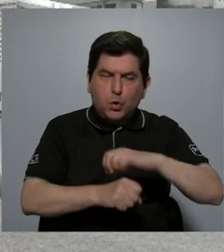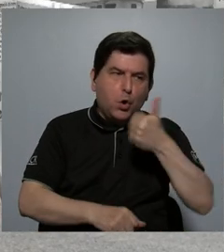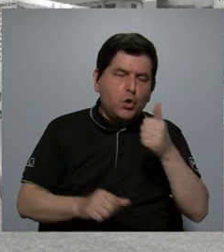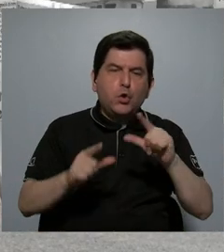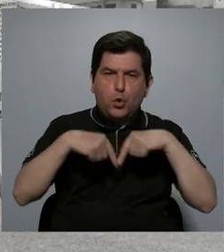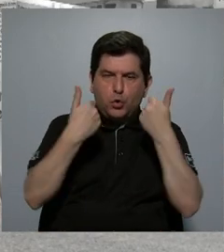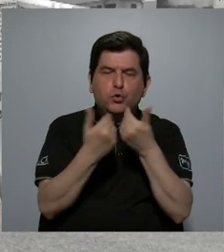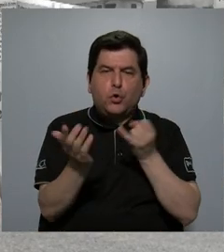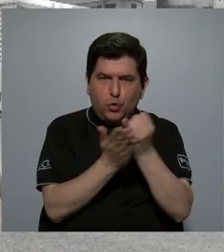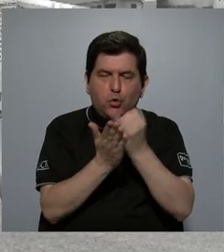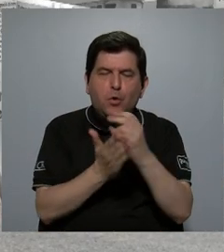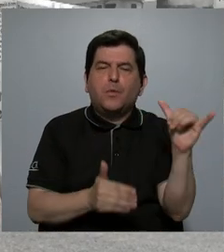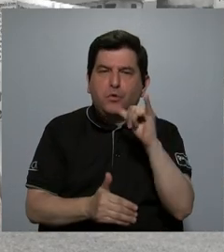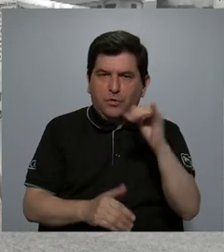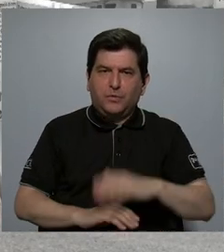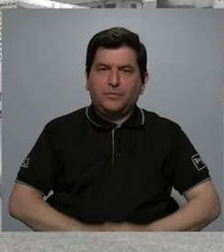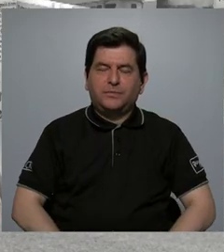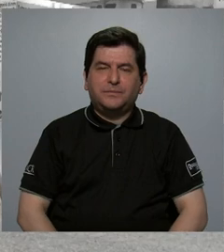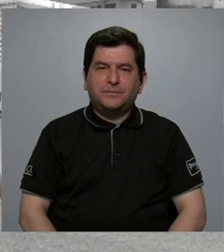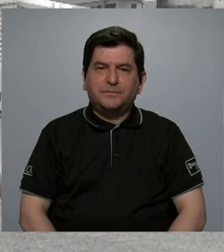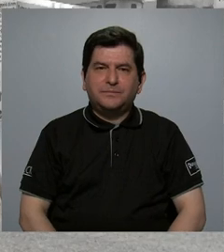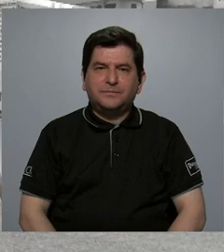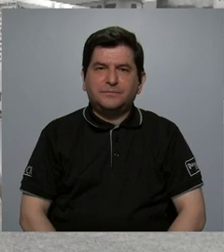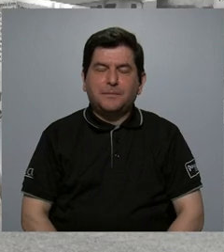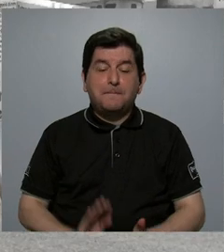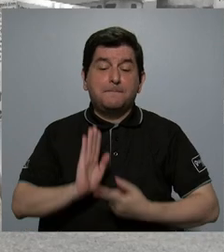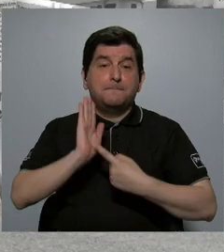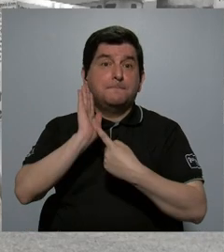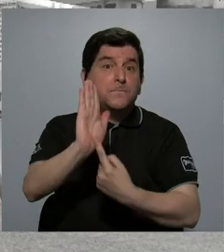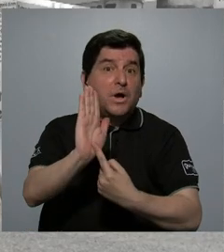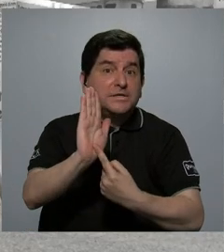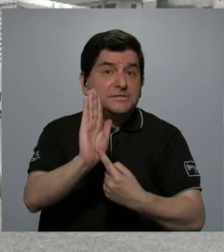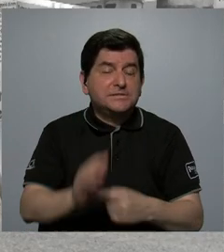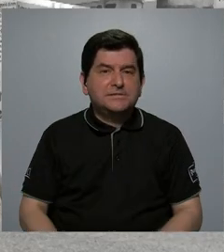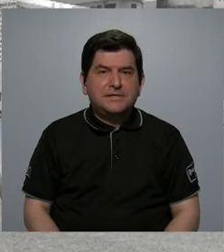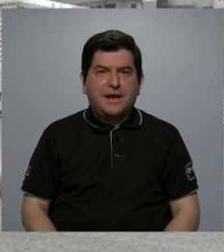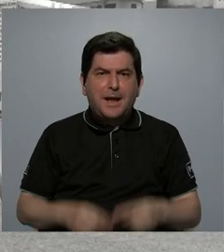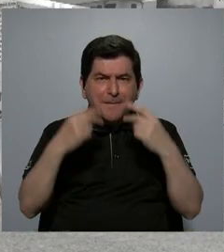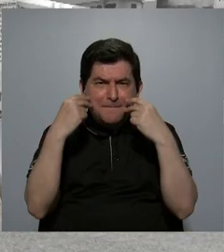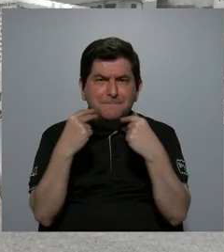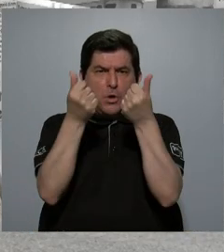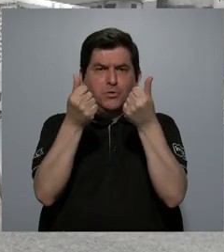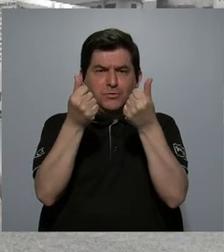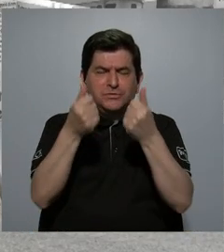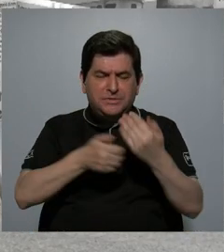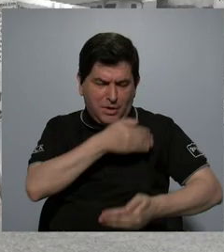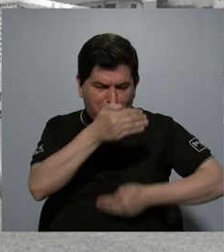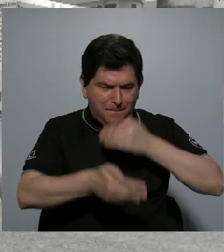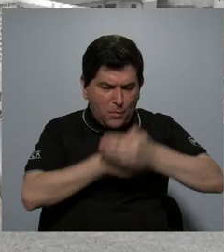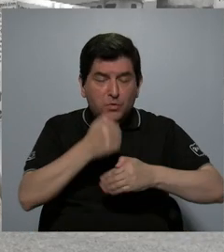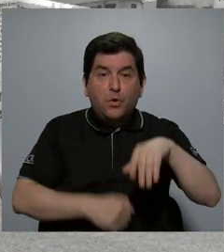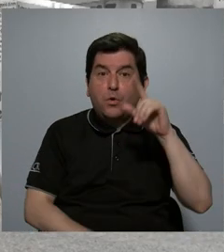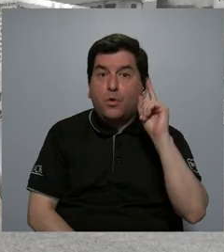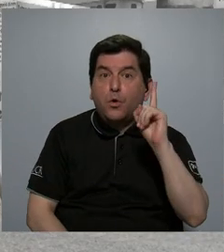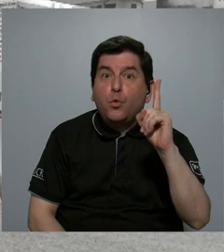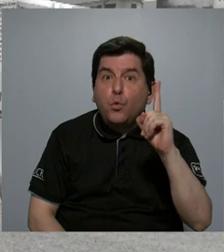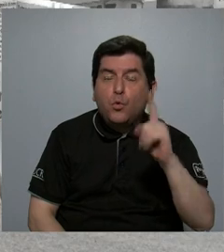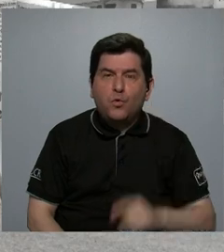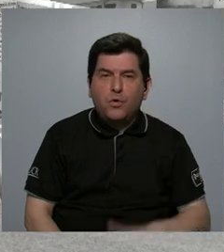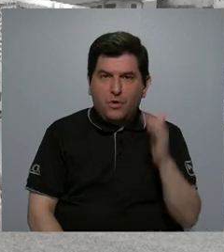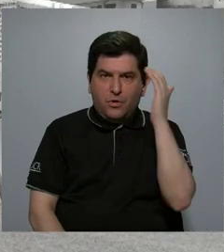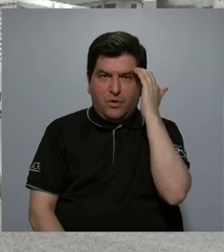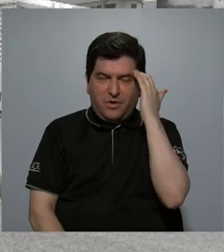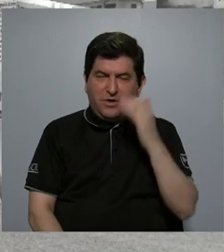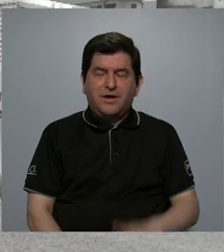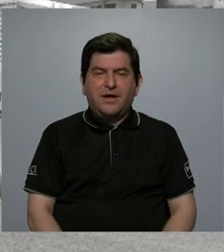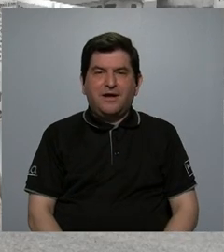grupos de investigación han llevado a cabo, pone de manifiesto que dispara varios procesos. Uno de ellos es lo que se conoce